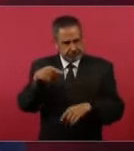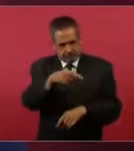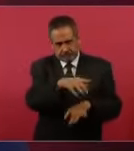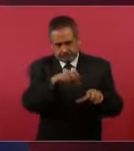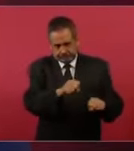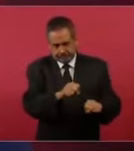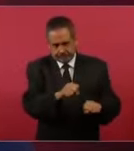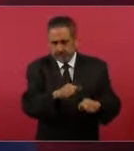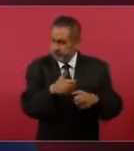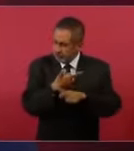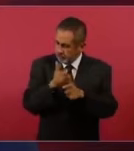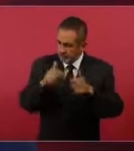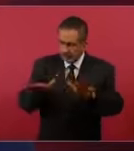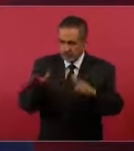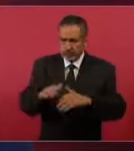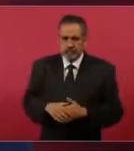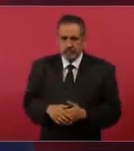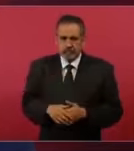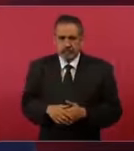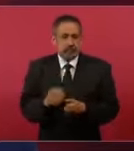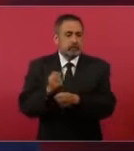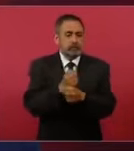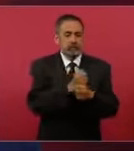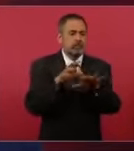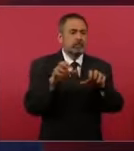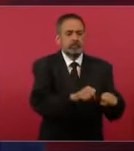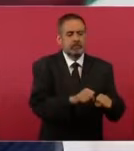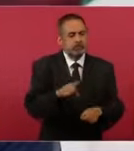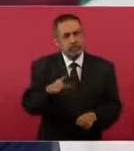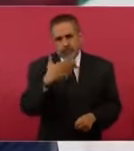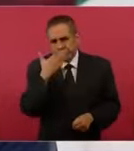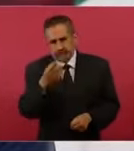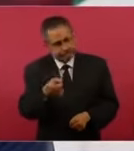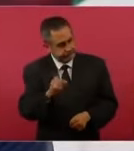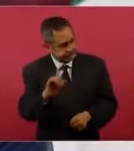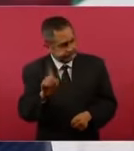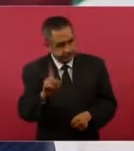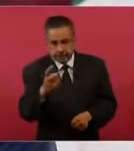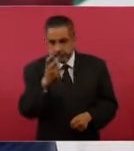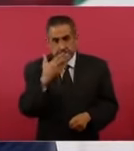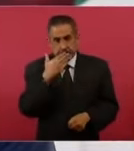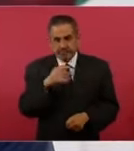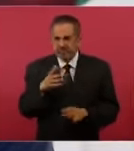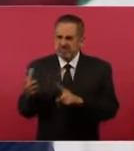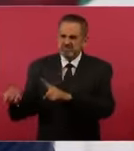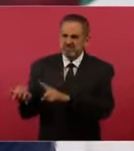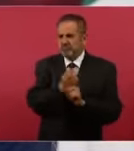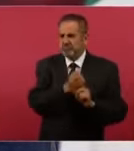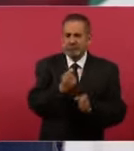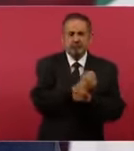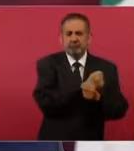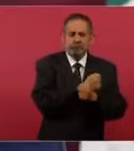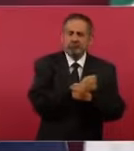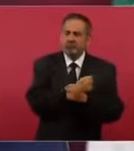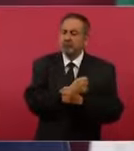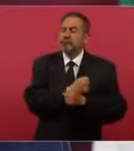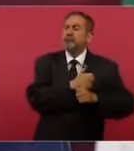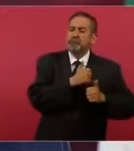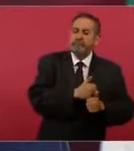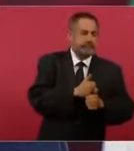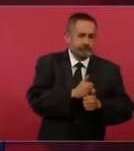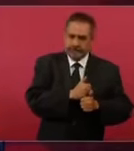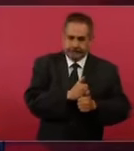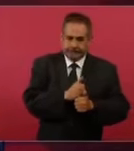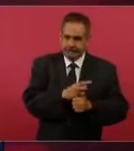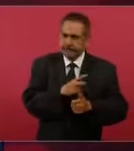porque no están actuando bien quienes secuestraron a